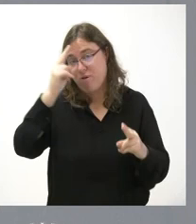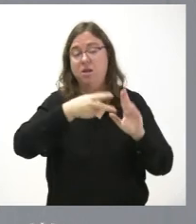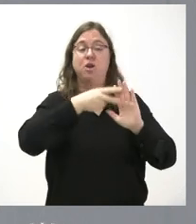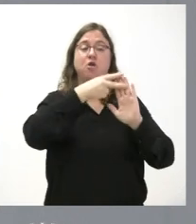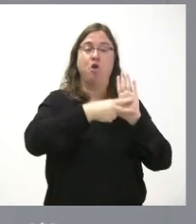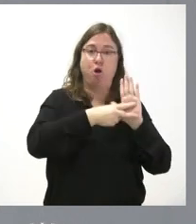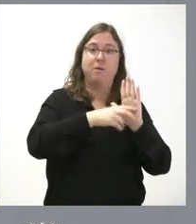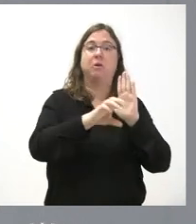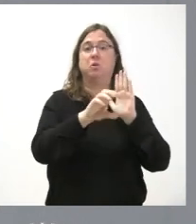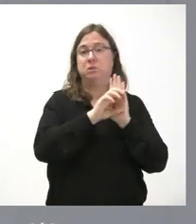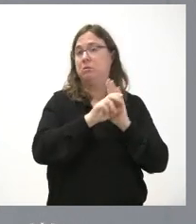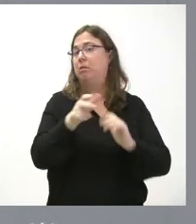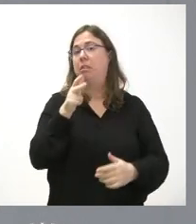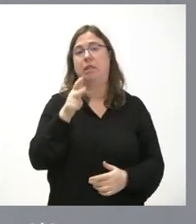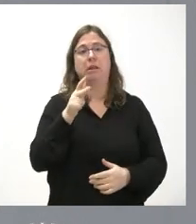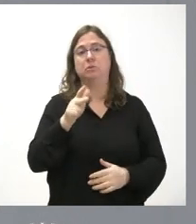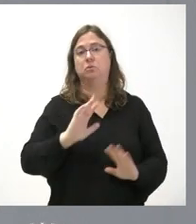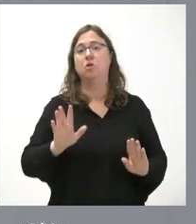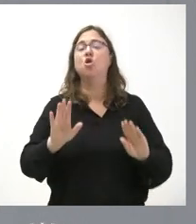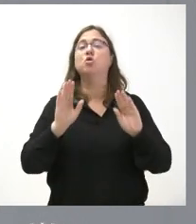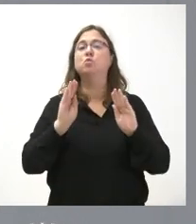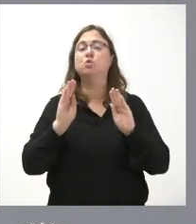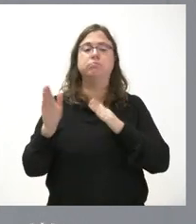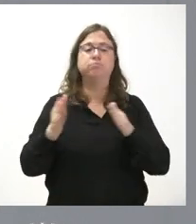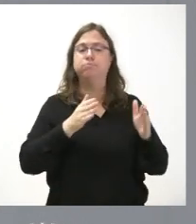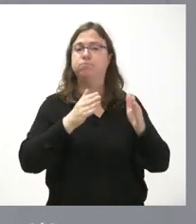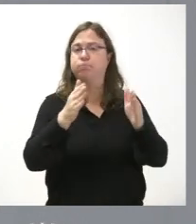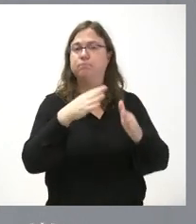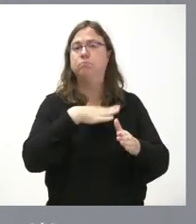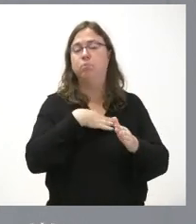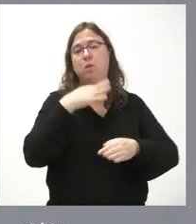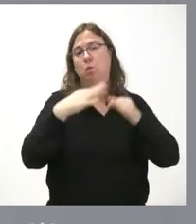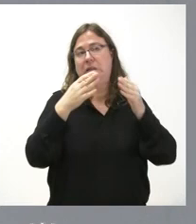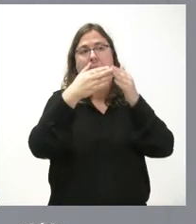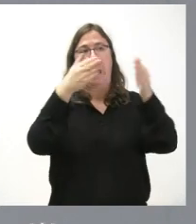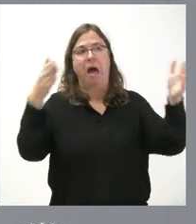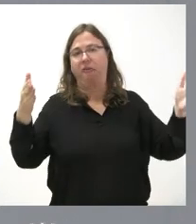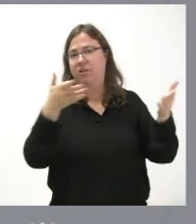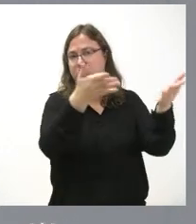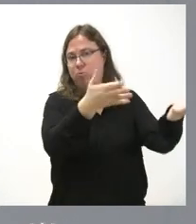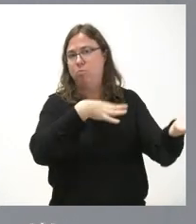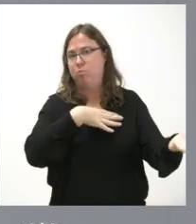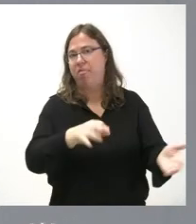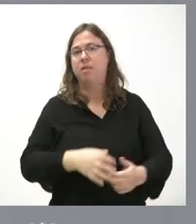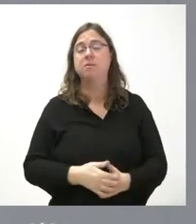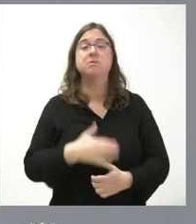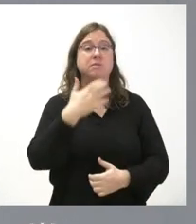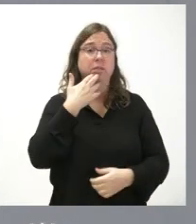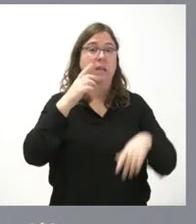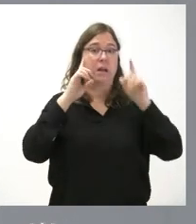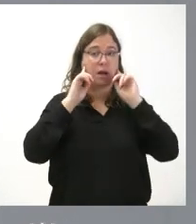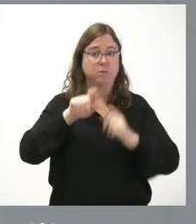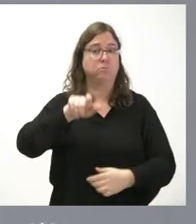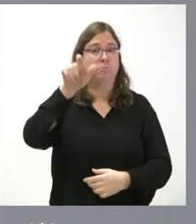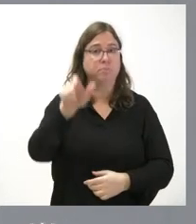y la constitución le amparan en el ejercicio de los cauces que la justicia le abre y por tanto si es este el caso pues tiene